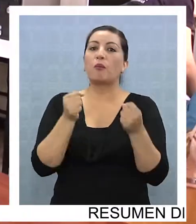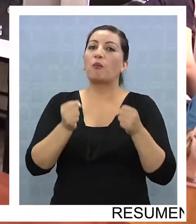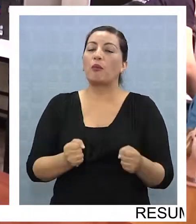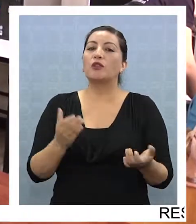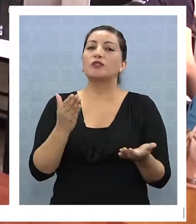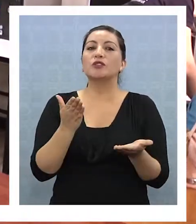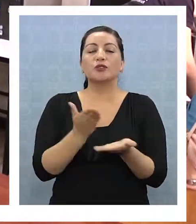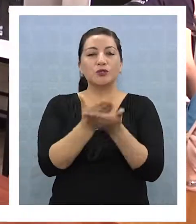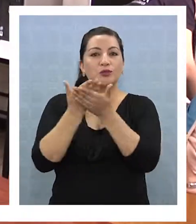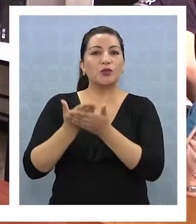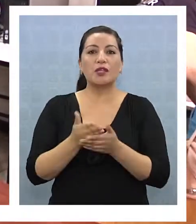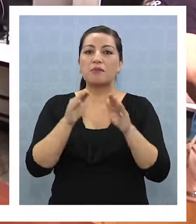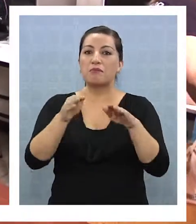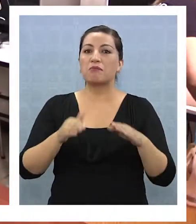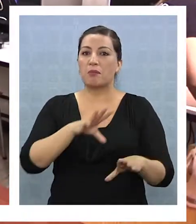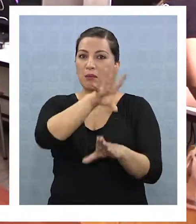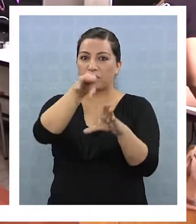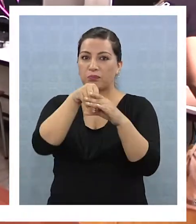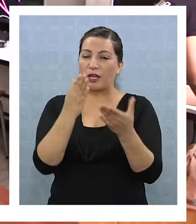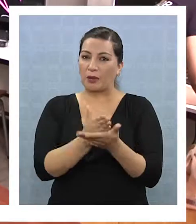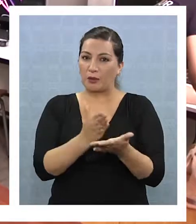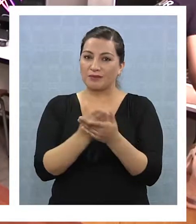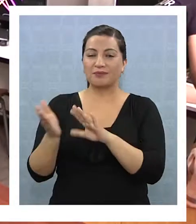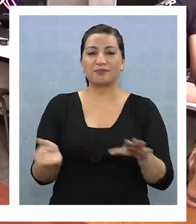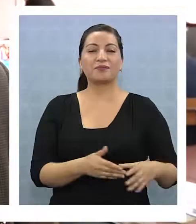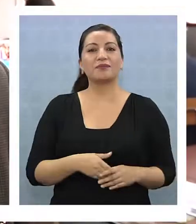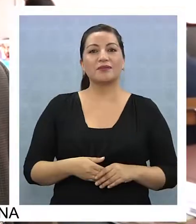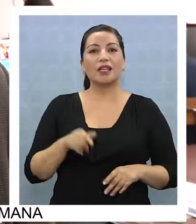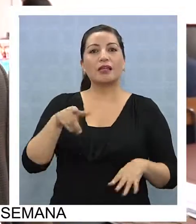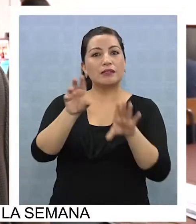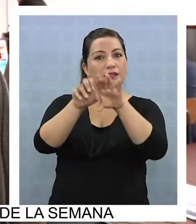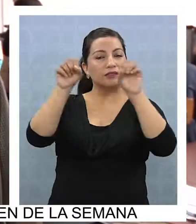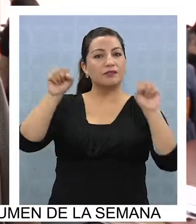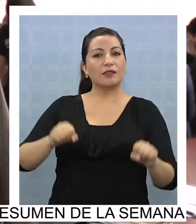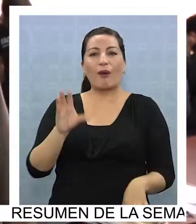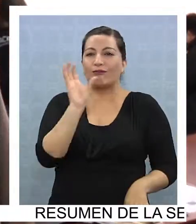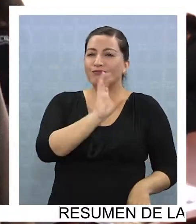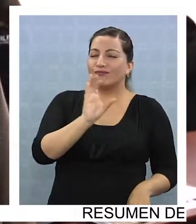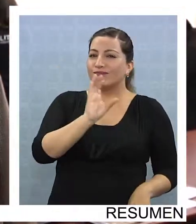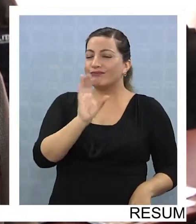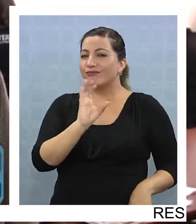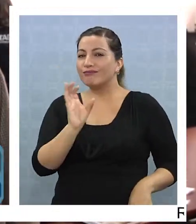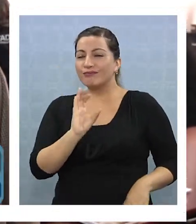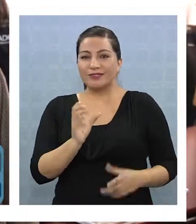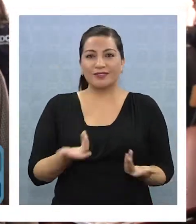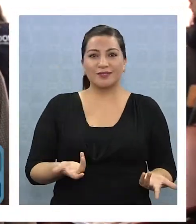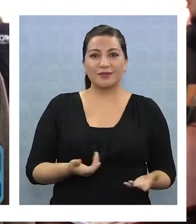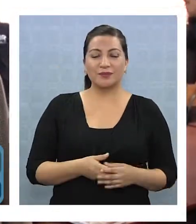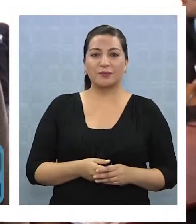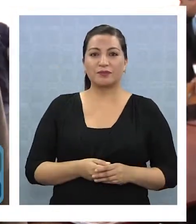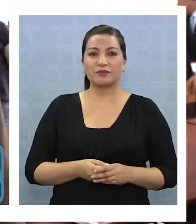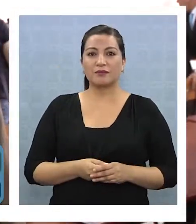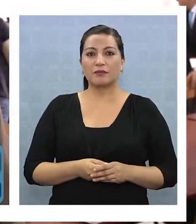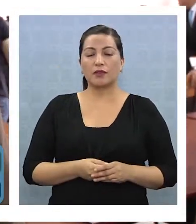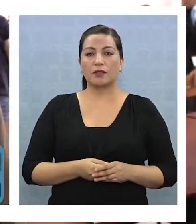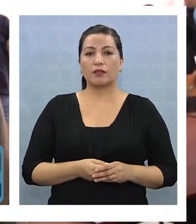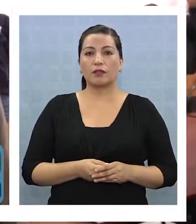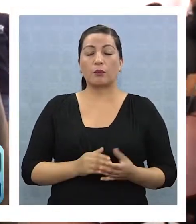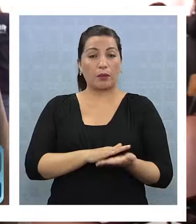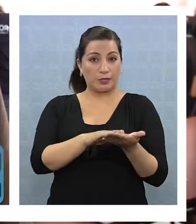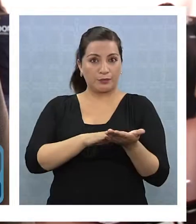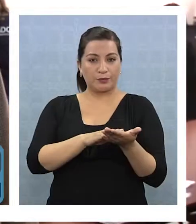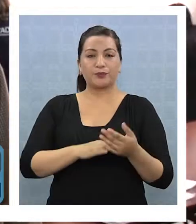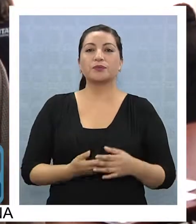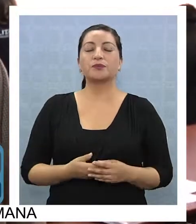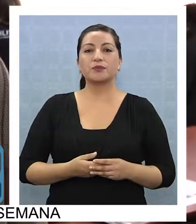en el mismo establecimiento. Este sistema busca que para matricularte